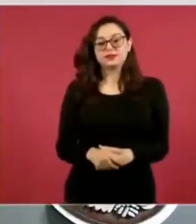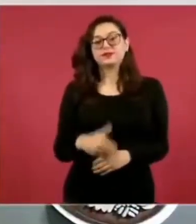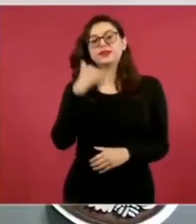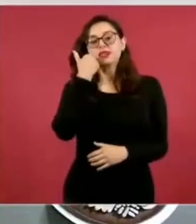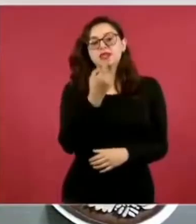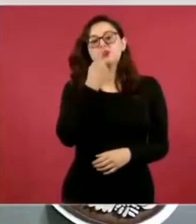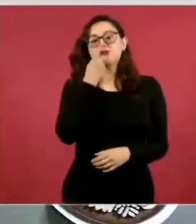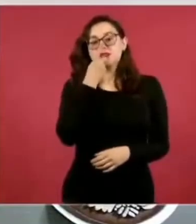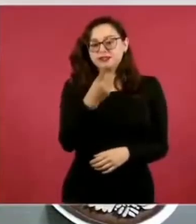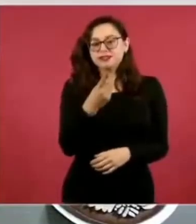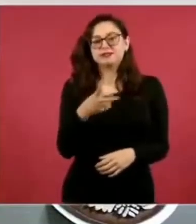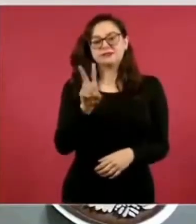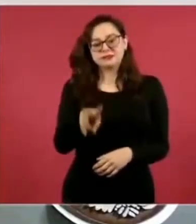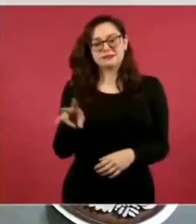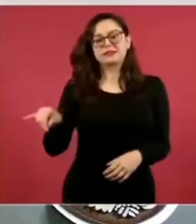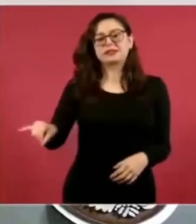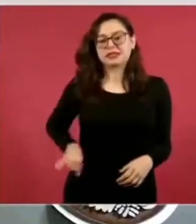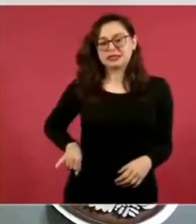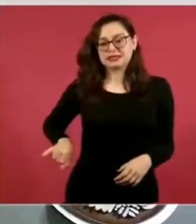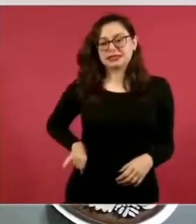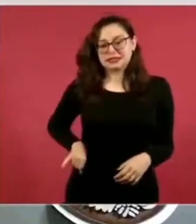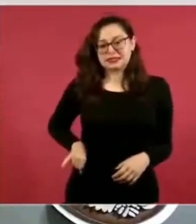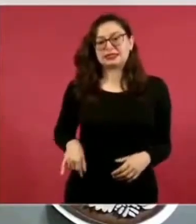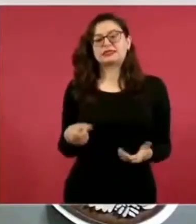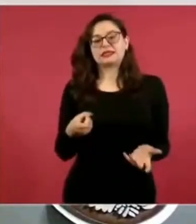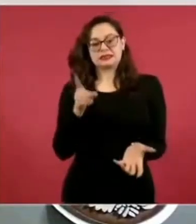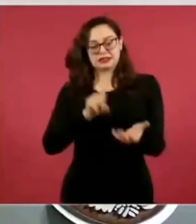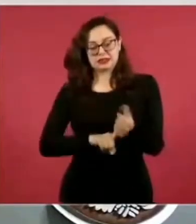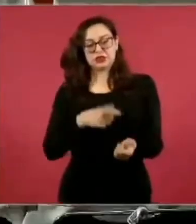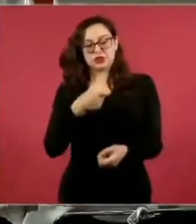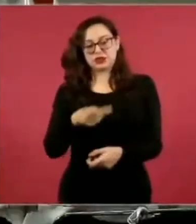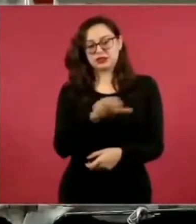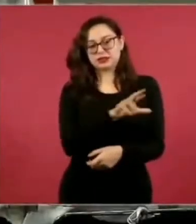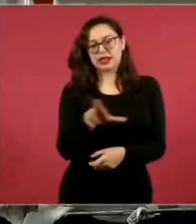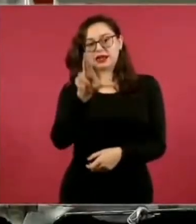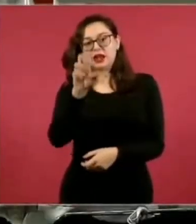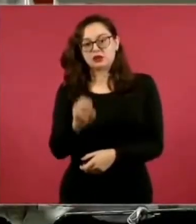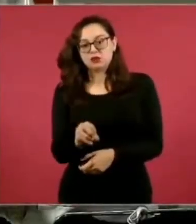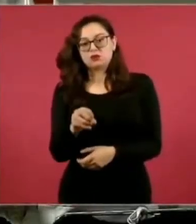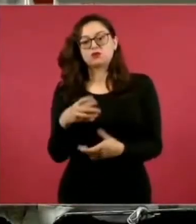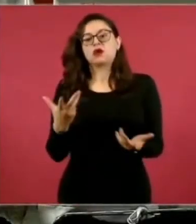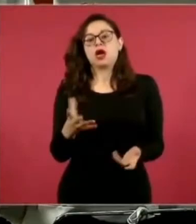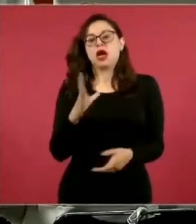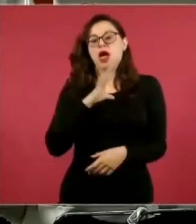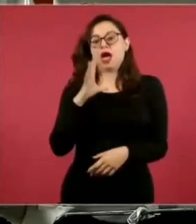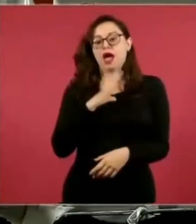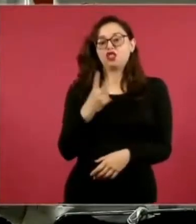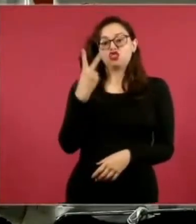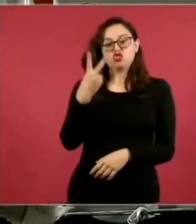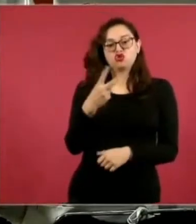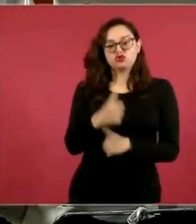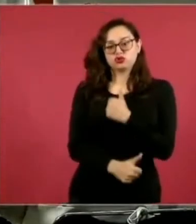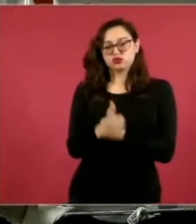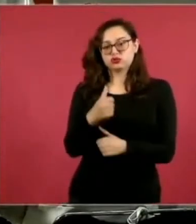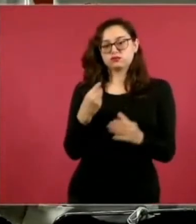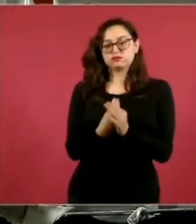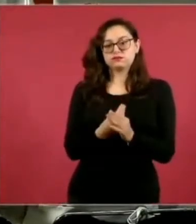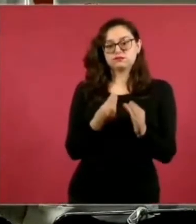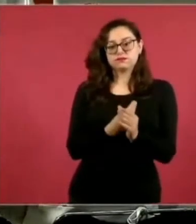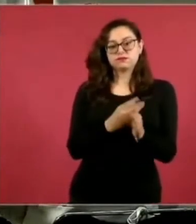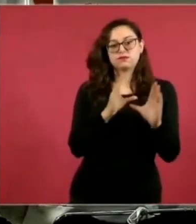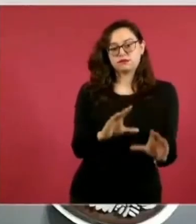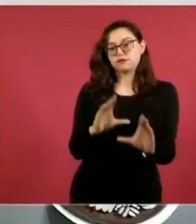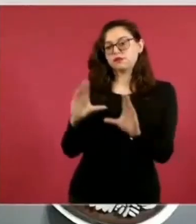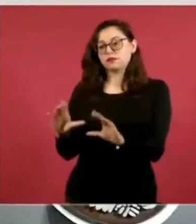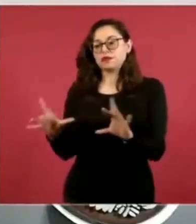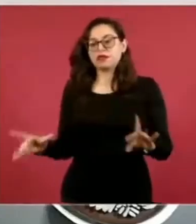interesantes en este sentido. En nuestro estado, en Quintana Roo, se imparten dos diferentes carreras vinculadas al Tren